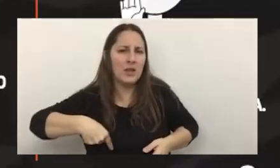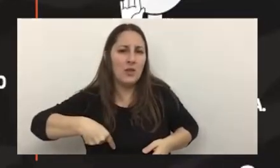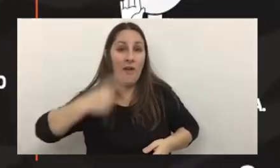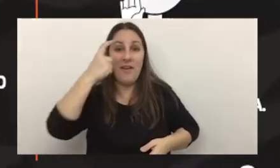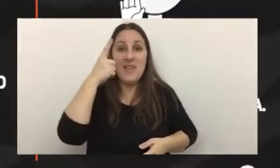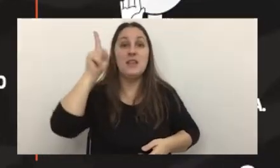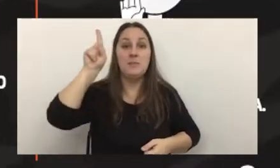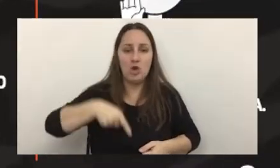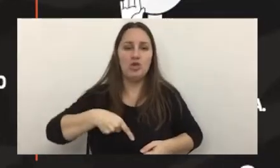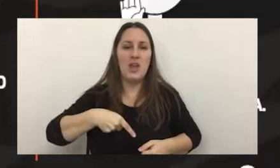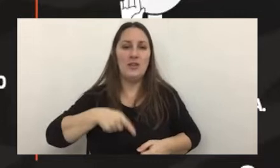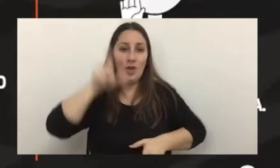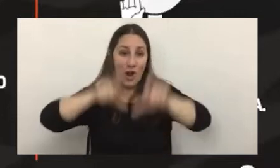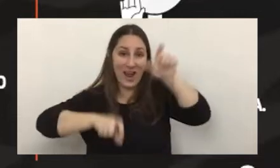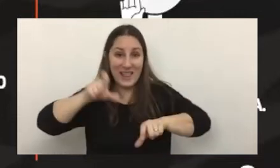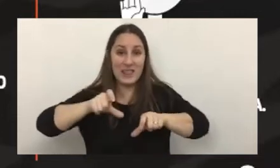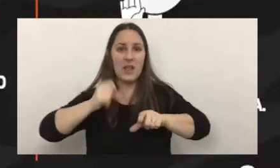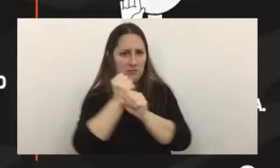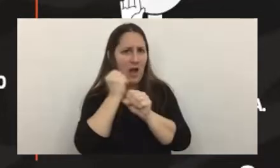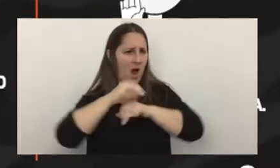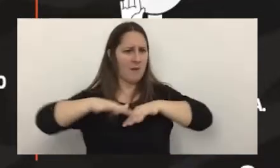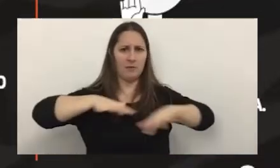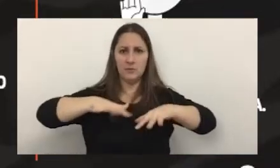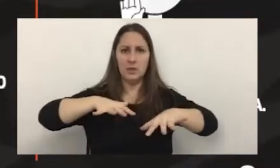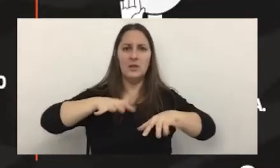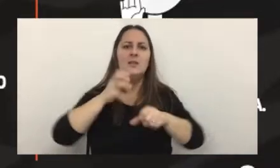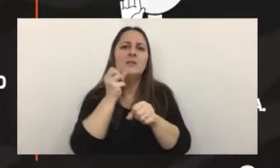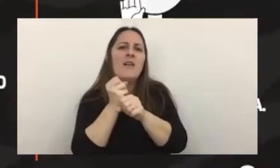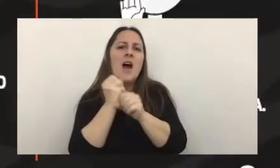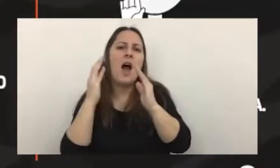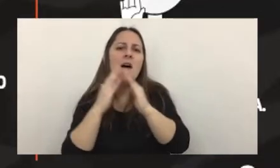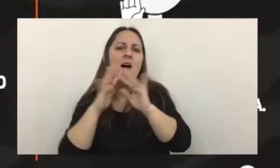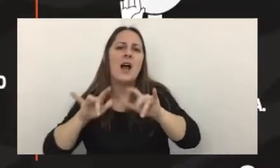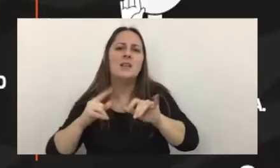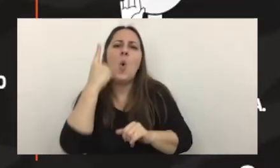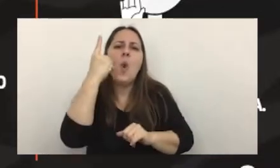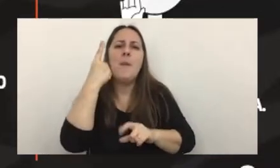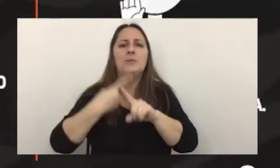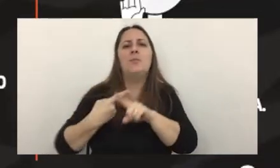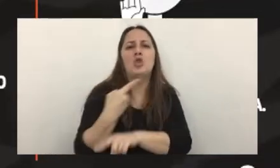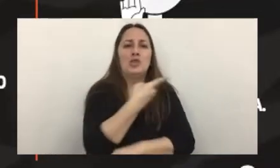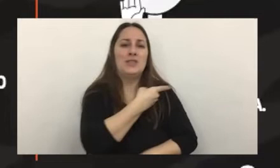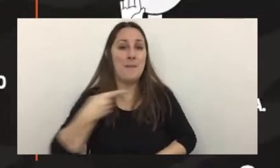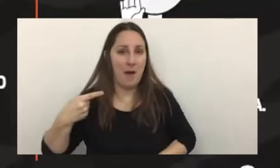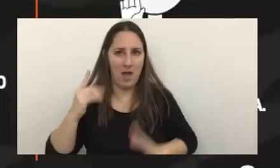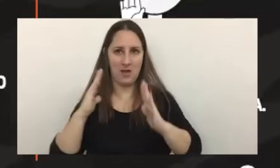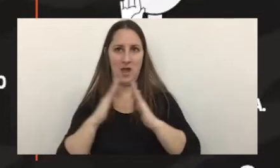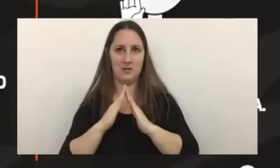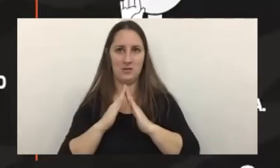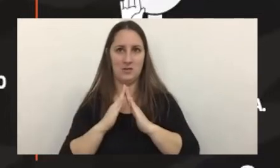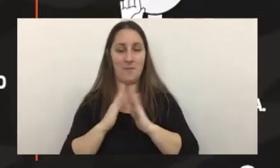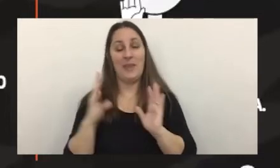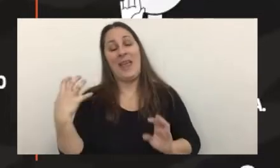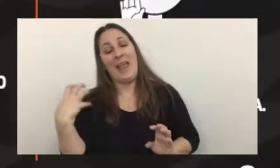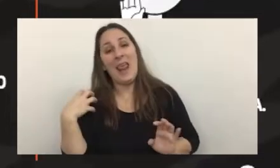% de la población activa laboral trabajaba una vez por semana desde la casa en